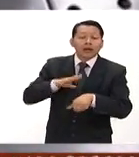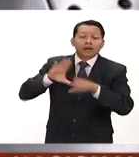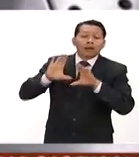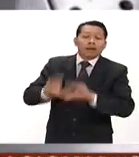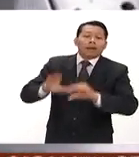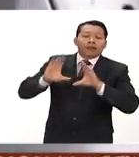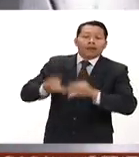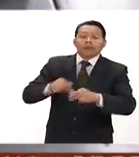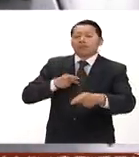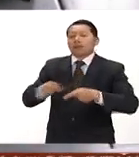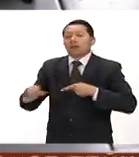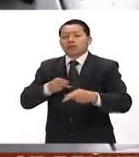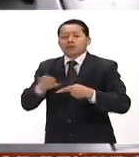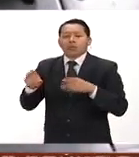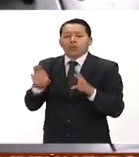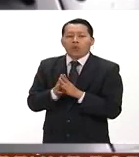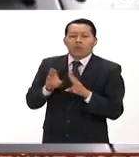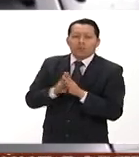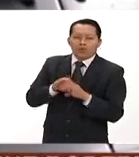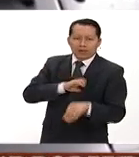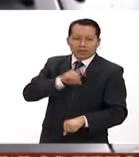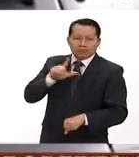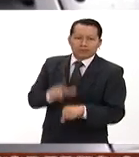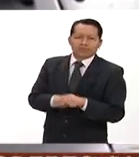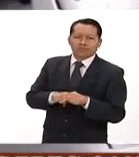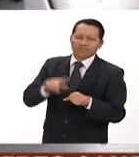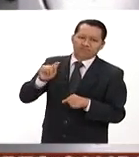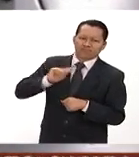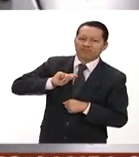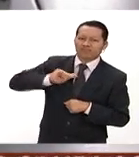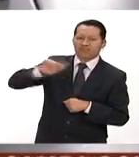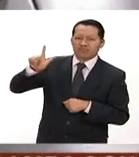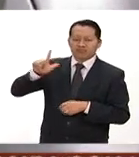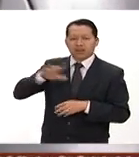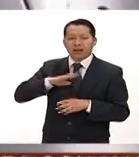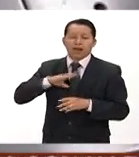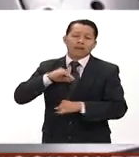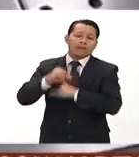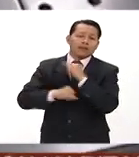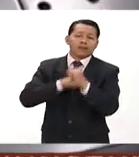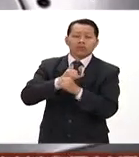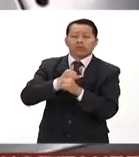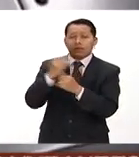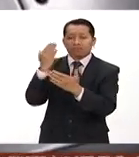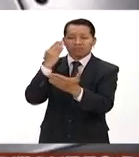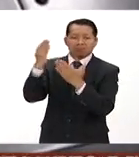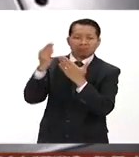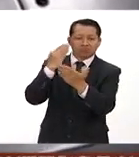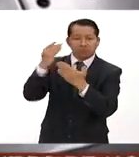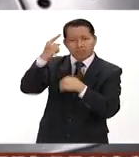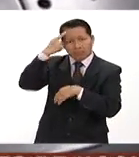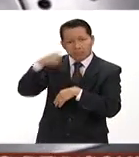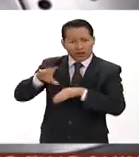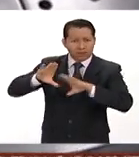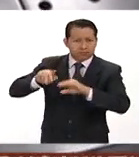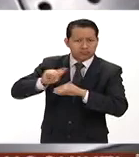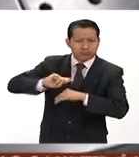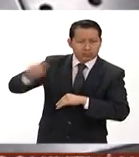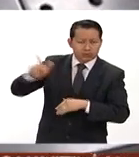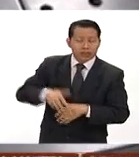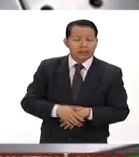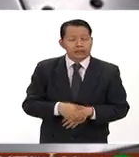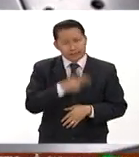gente con alta especialidad de acuerdo a los estándares internacionales maestra si bueno de hecho esta es la primera